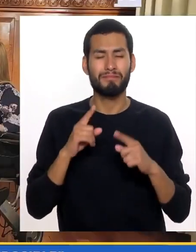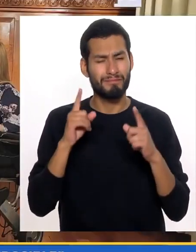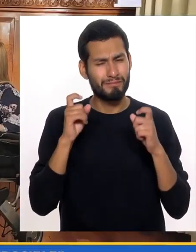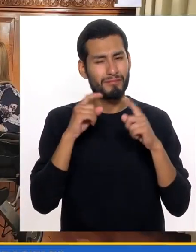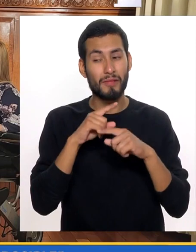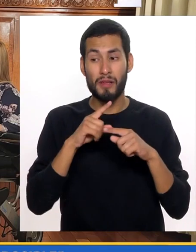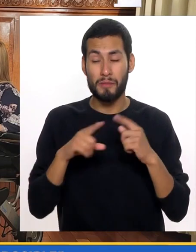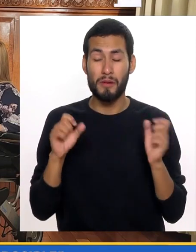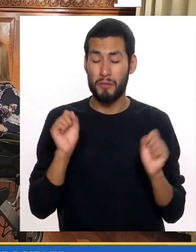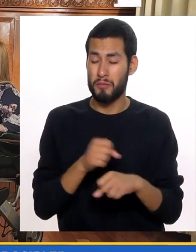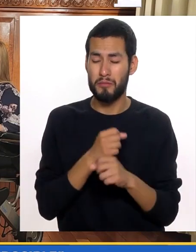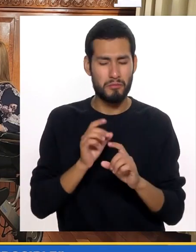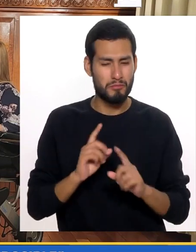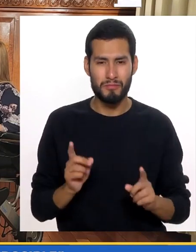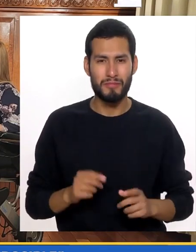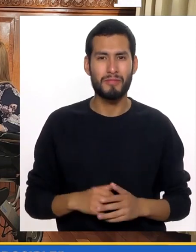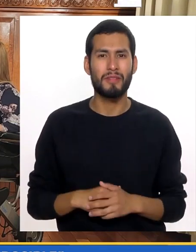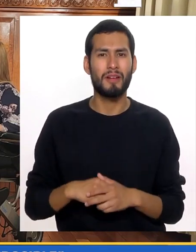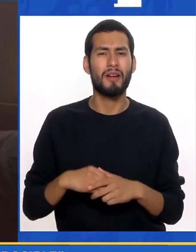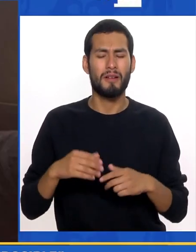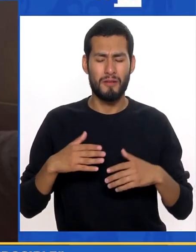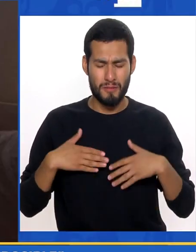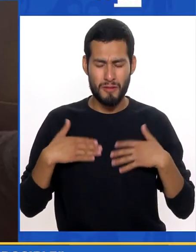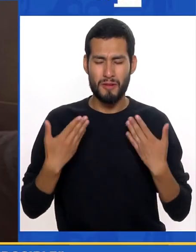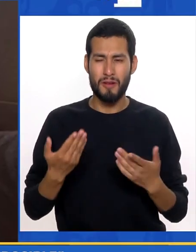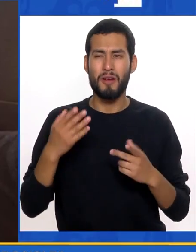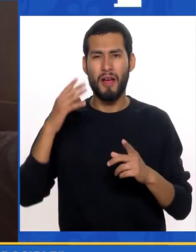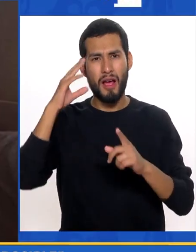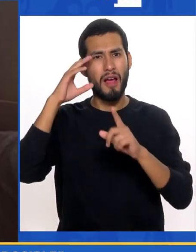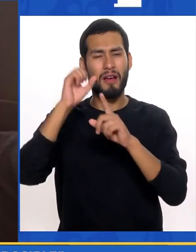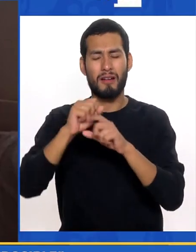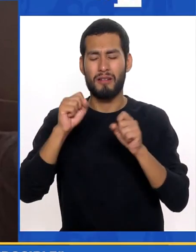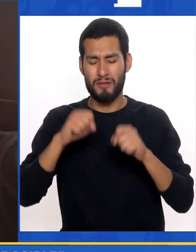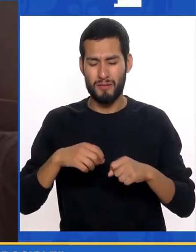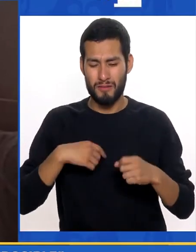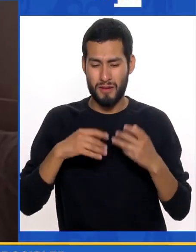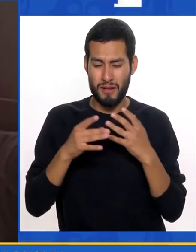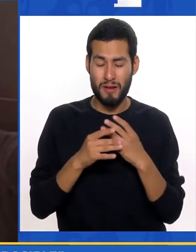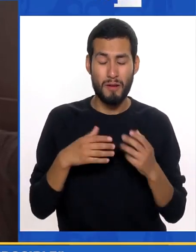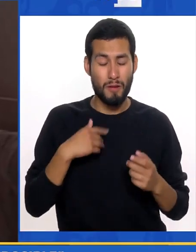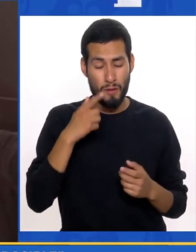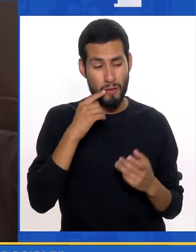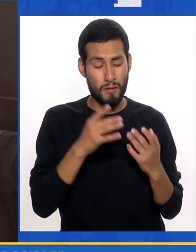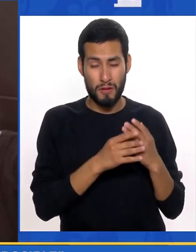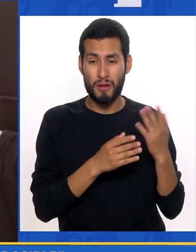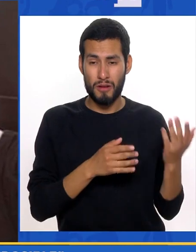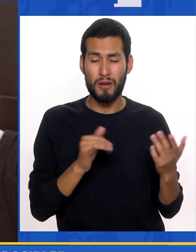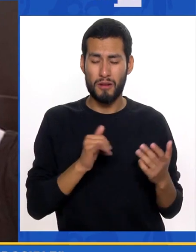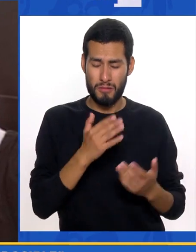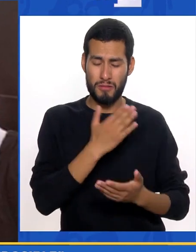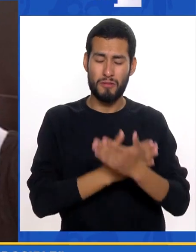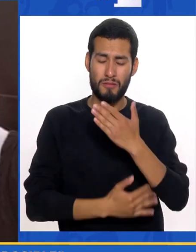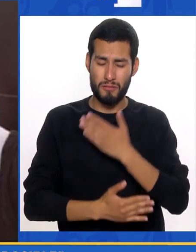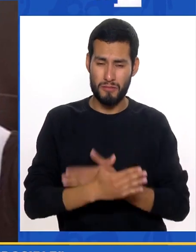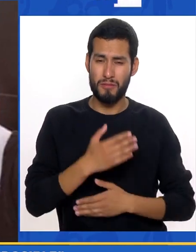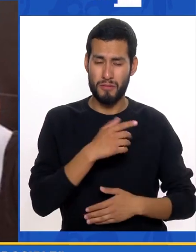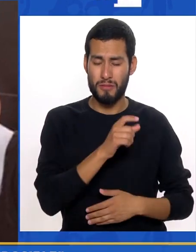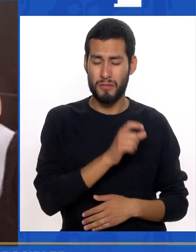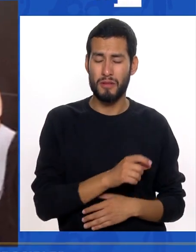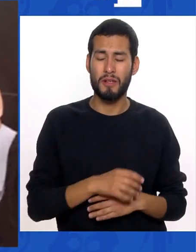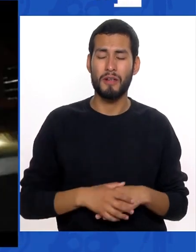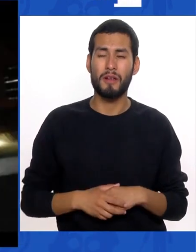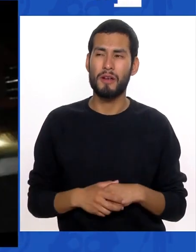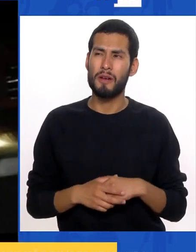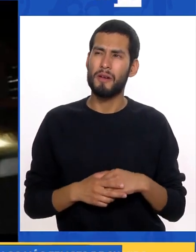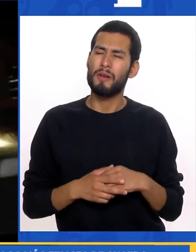es difícil, pero no imposible Pude lograr casarme Mi esposo también era con discapacidad